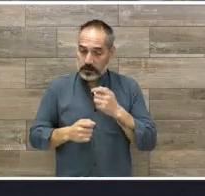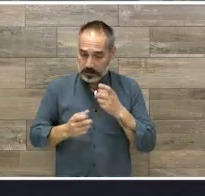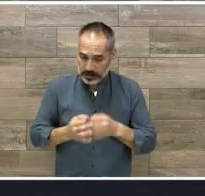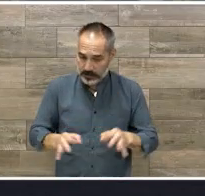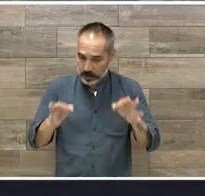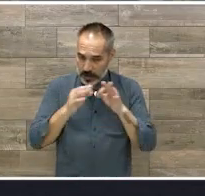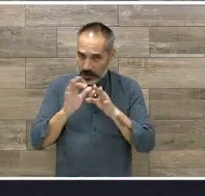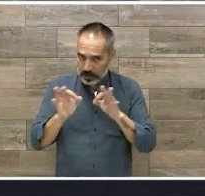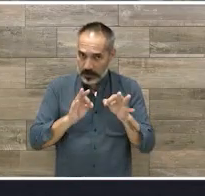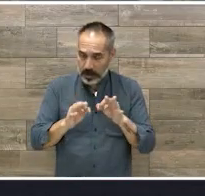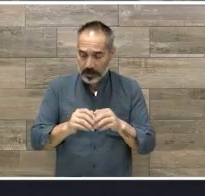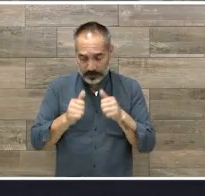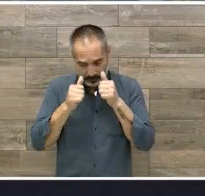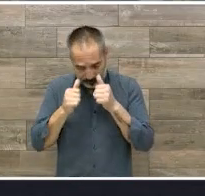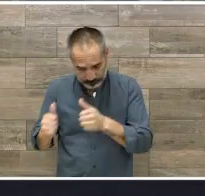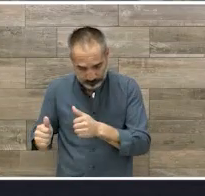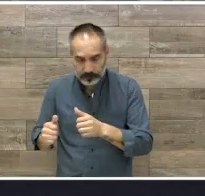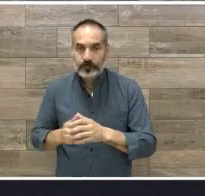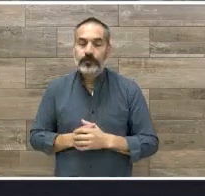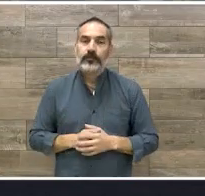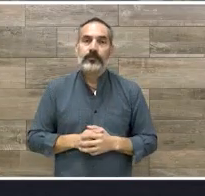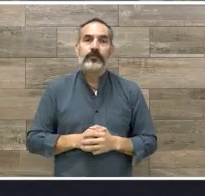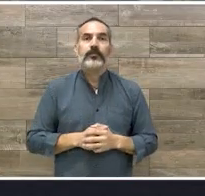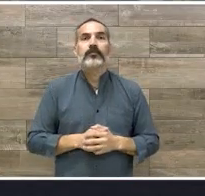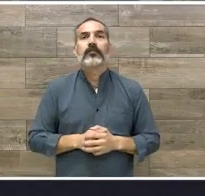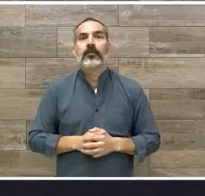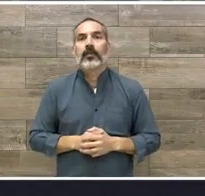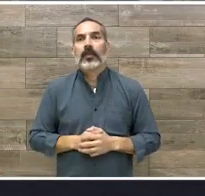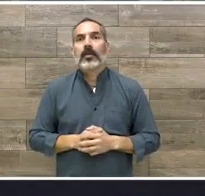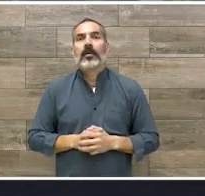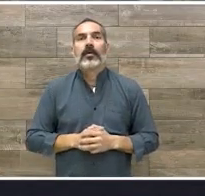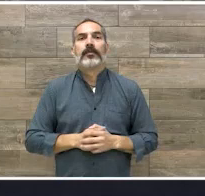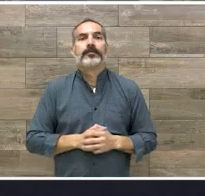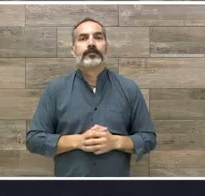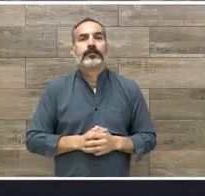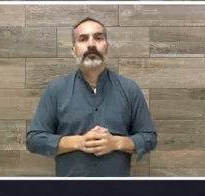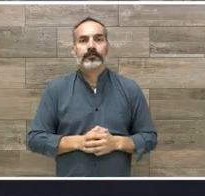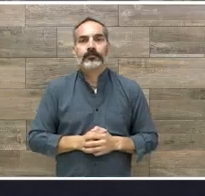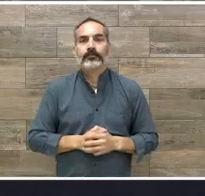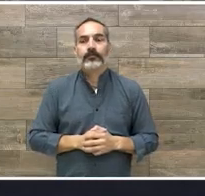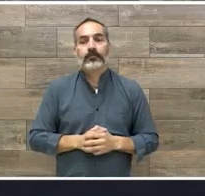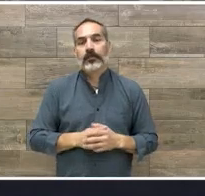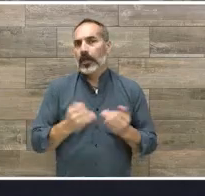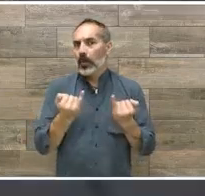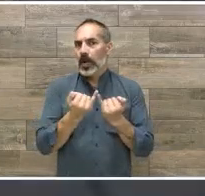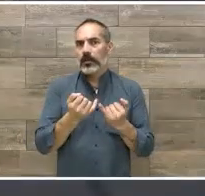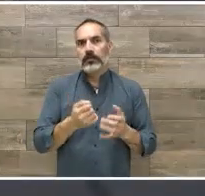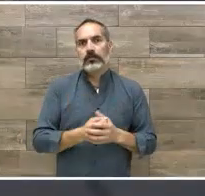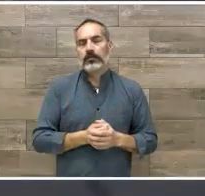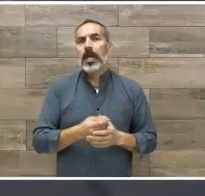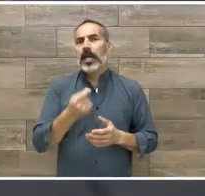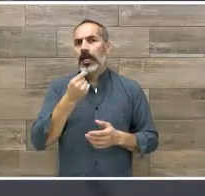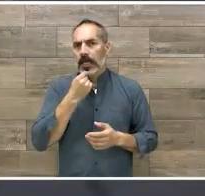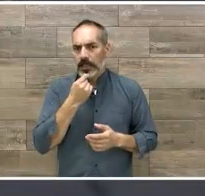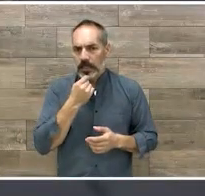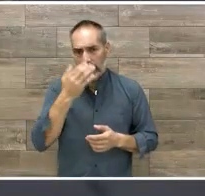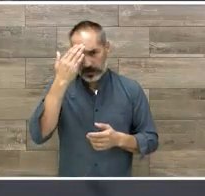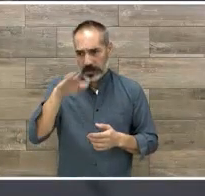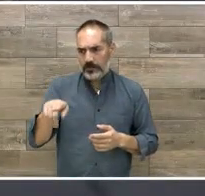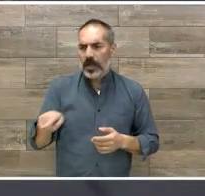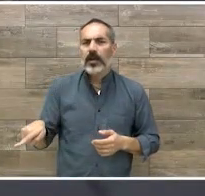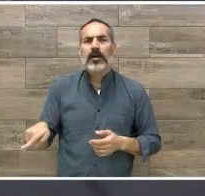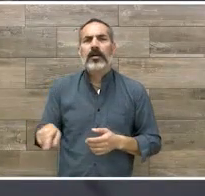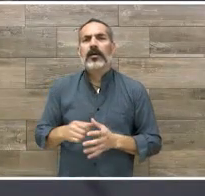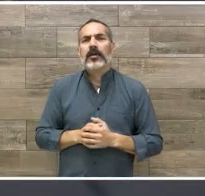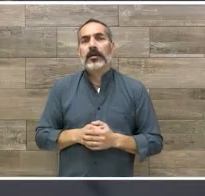a mi parecer es que de base el niño sepa que existe que es para